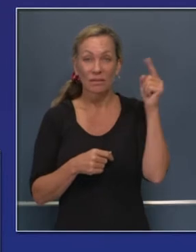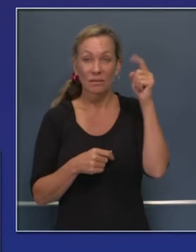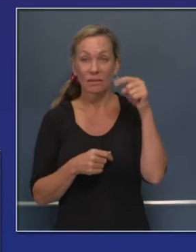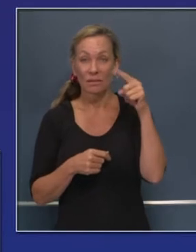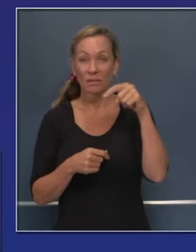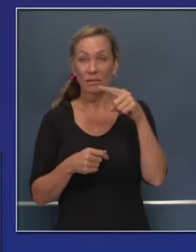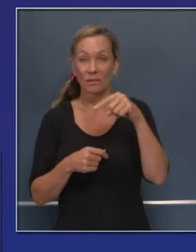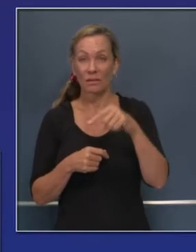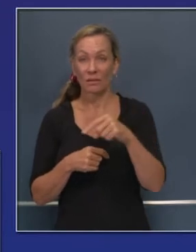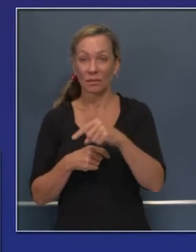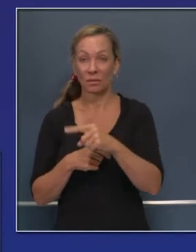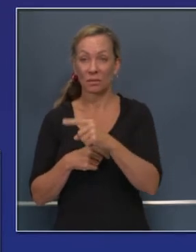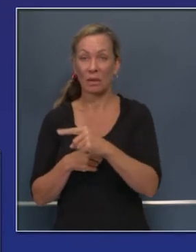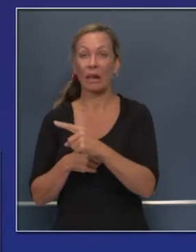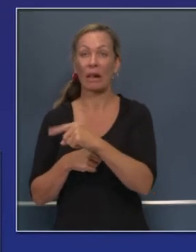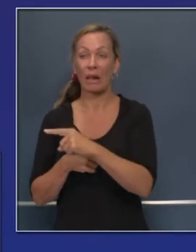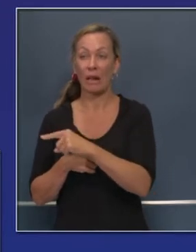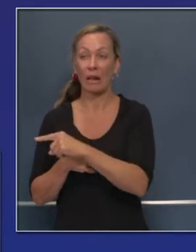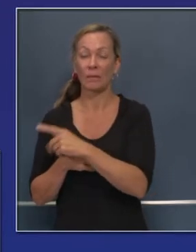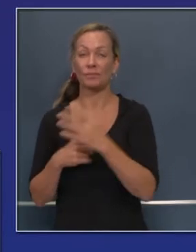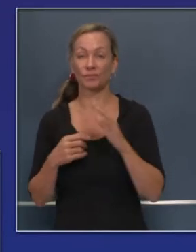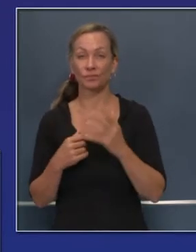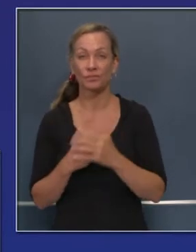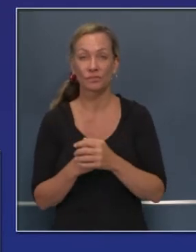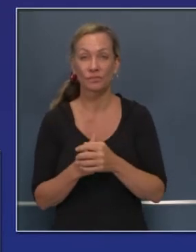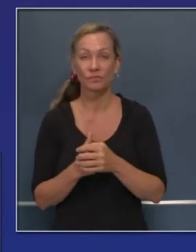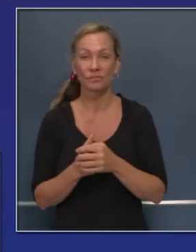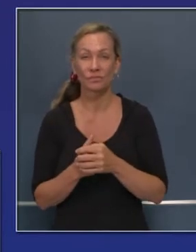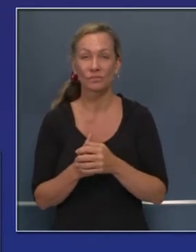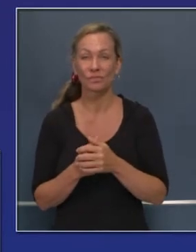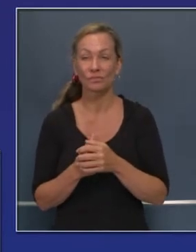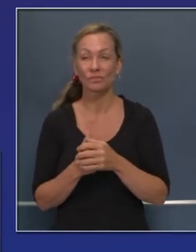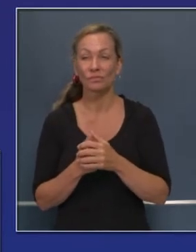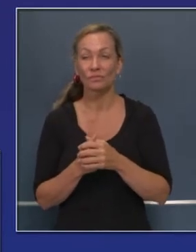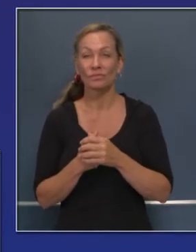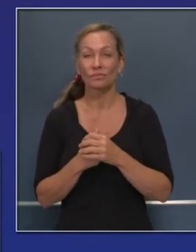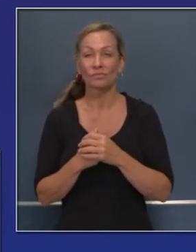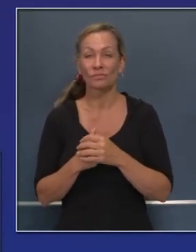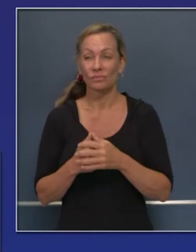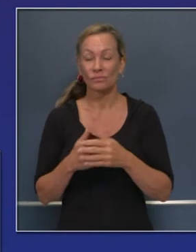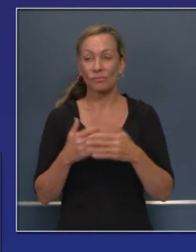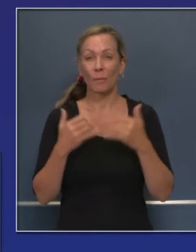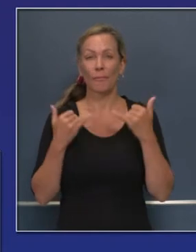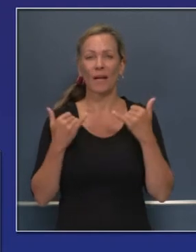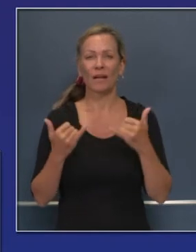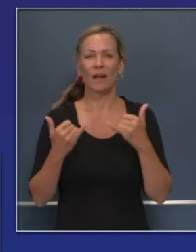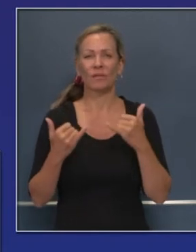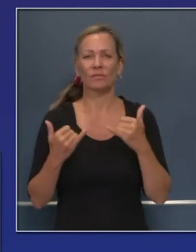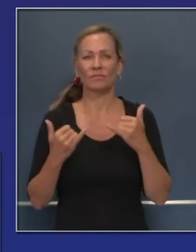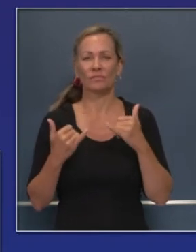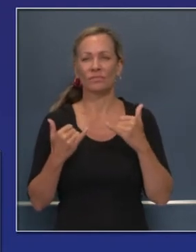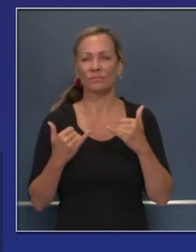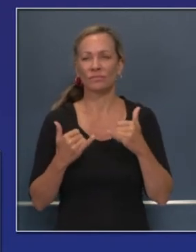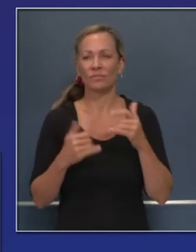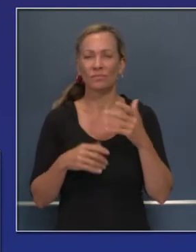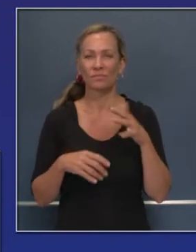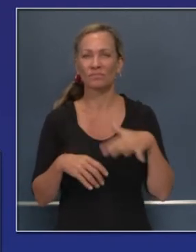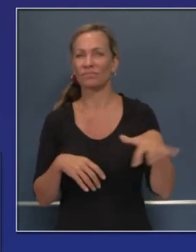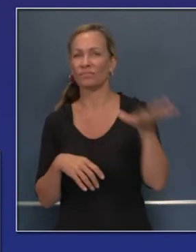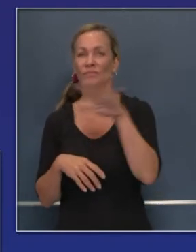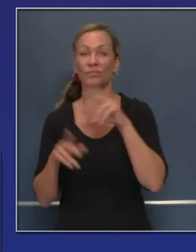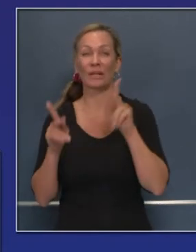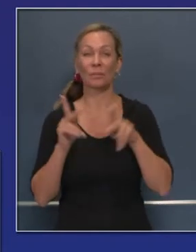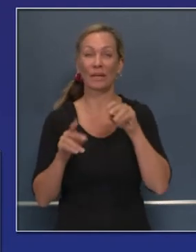transparencias repetidamente, ven lo que significa. La tasa de positividad de 6.5 por ciento en los últimos 14 días,